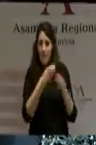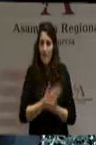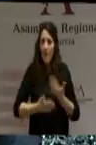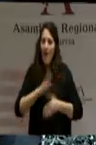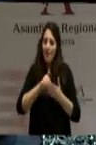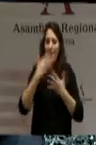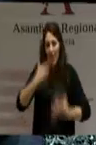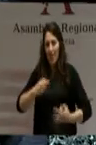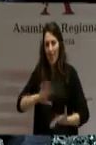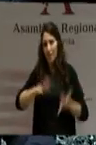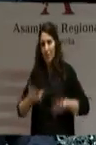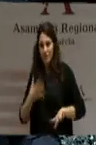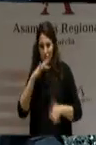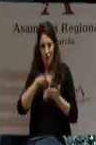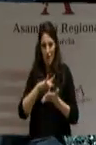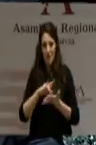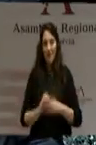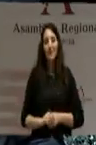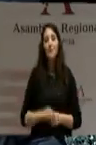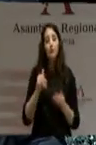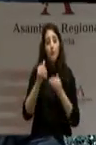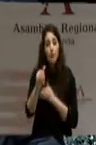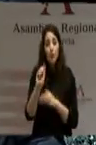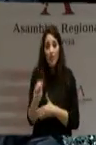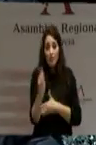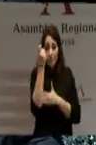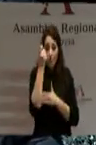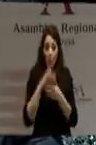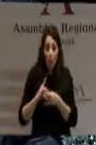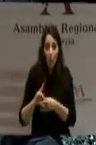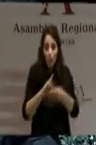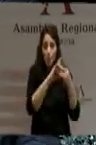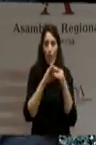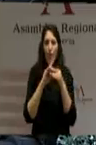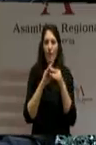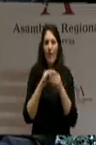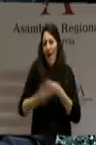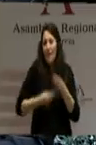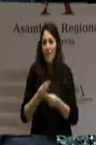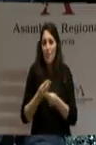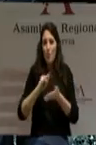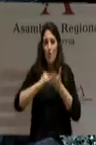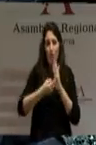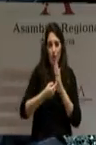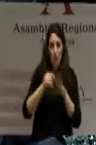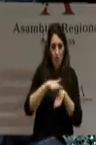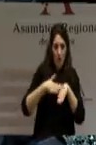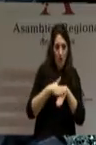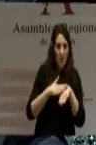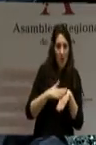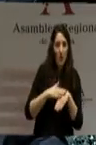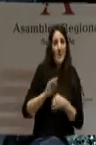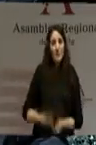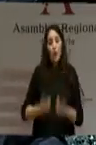Para ganar el futuro conjuntamente tenemos que poner el proyecto del Gobierno y nuestra responsabilidad